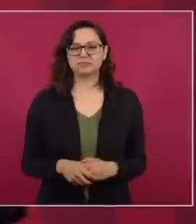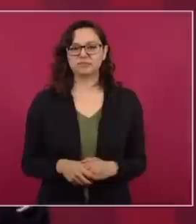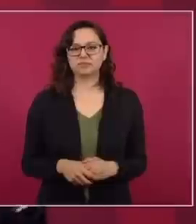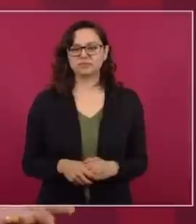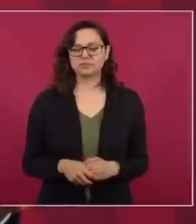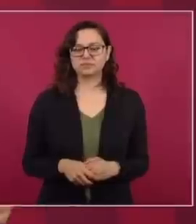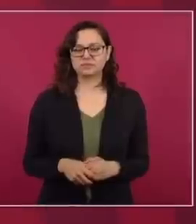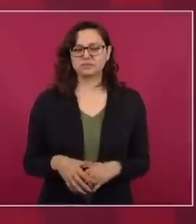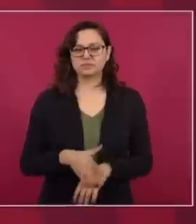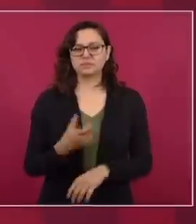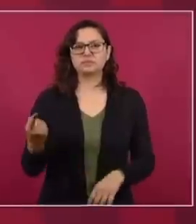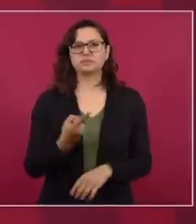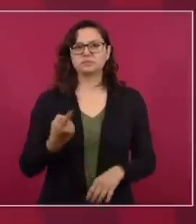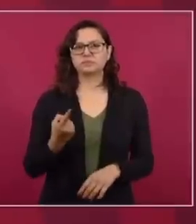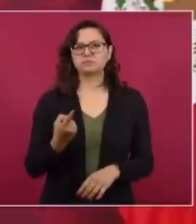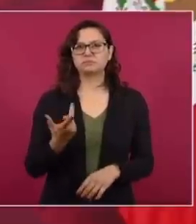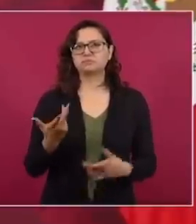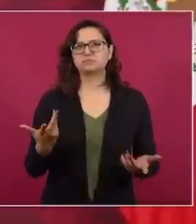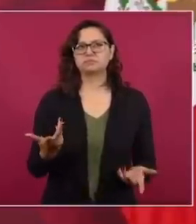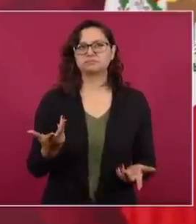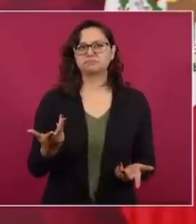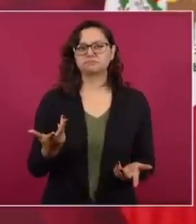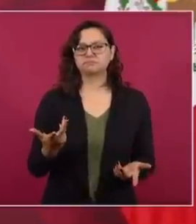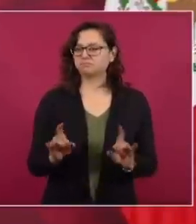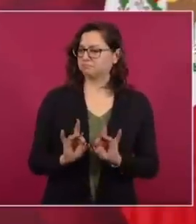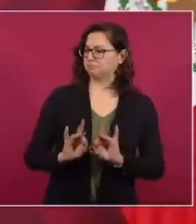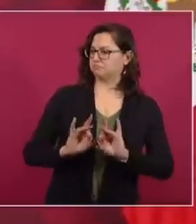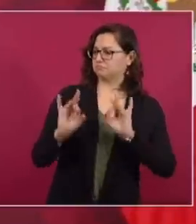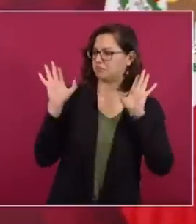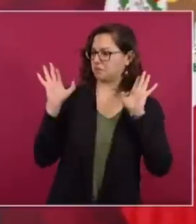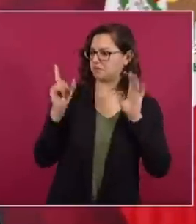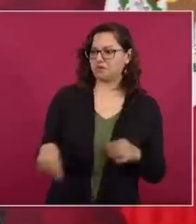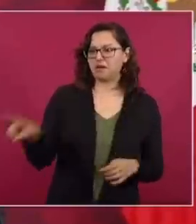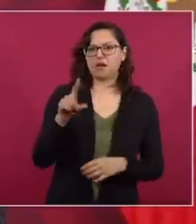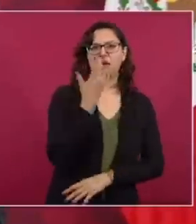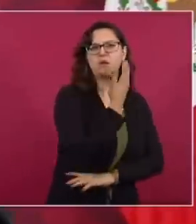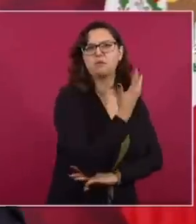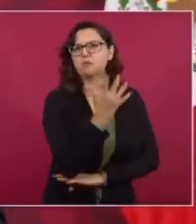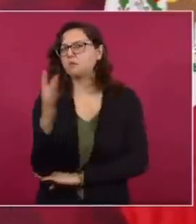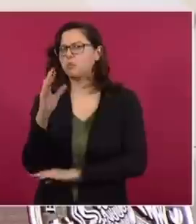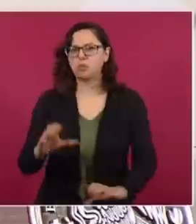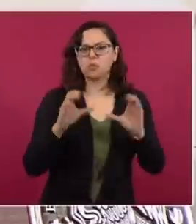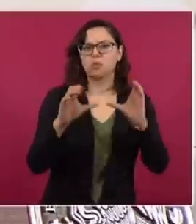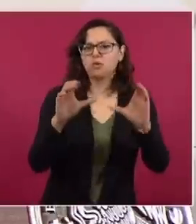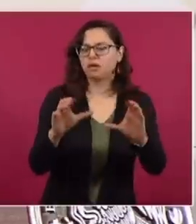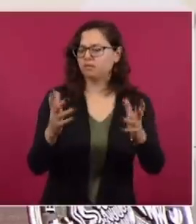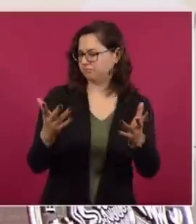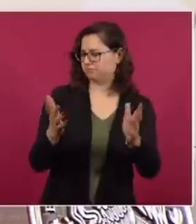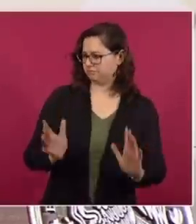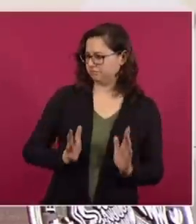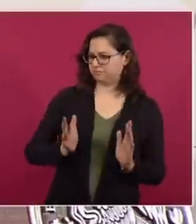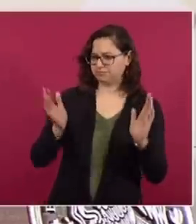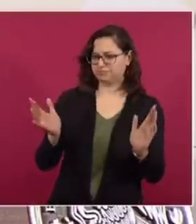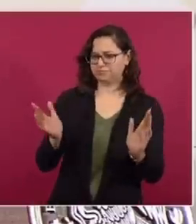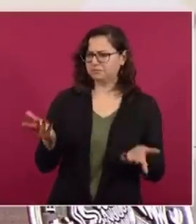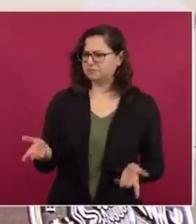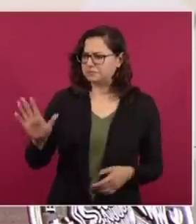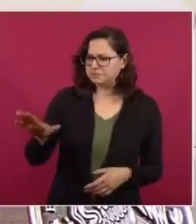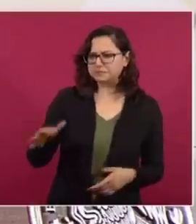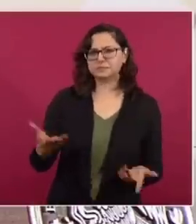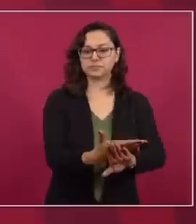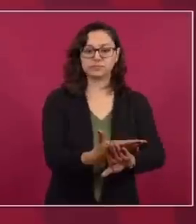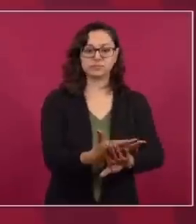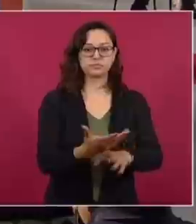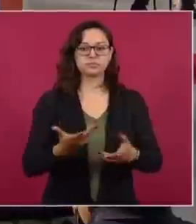morales. Cómo ahora les sale la preocupación por el medio ambiente, que no vieron lo que estaba